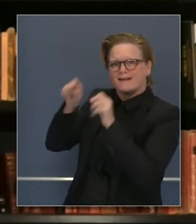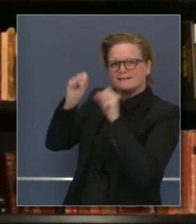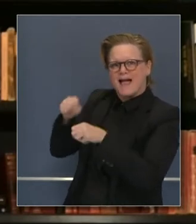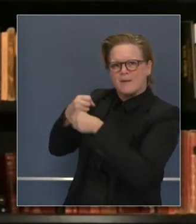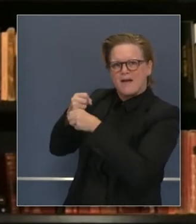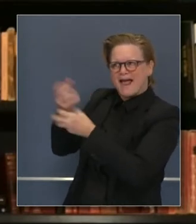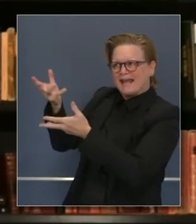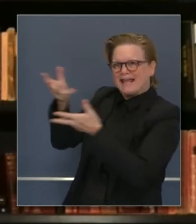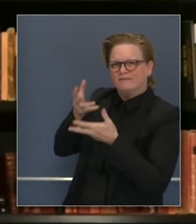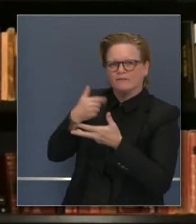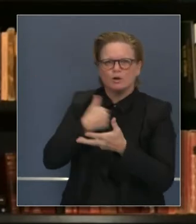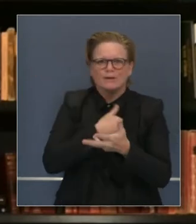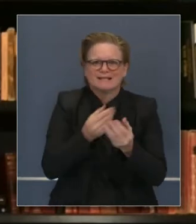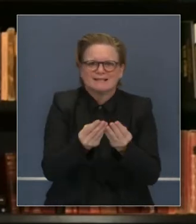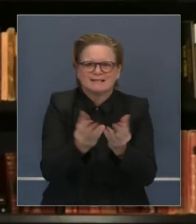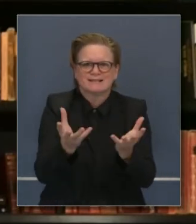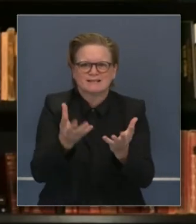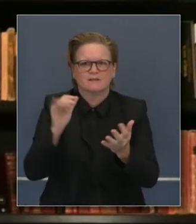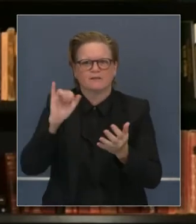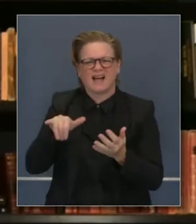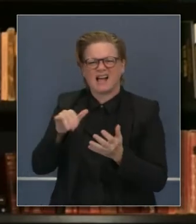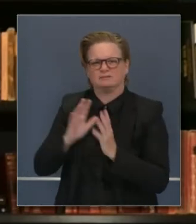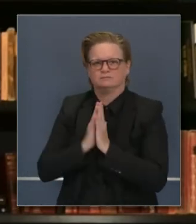publicar esta información tan pronto la recibamos.